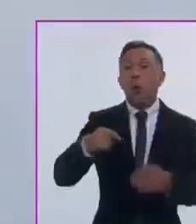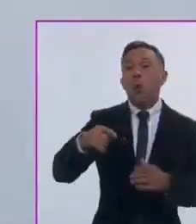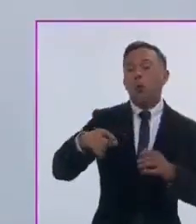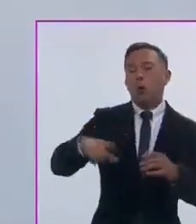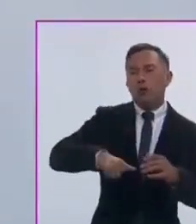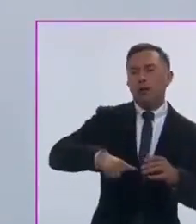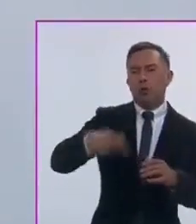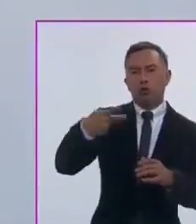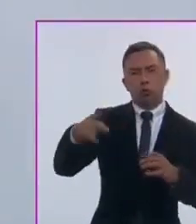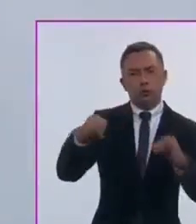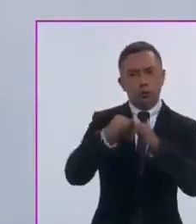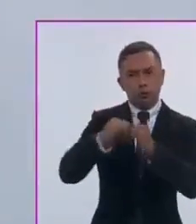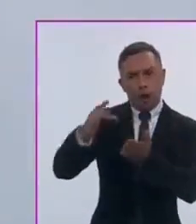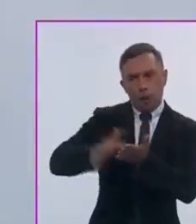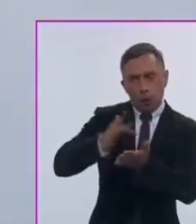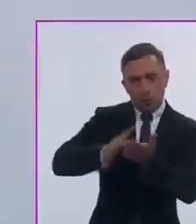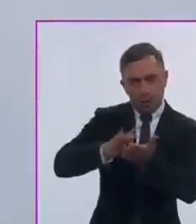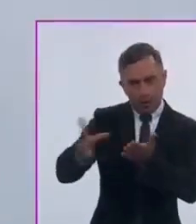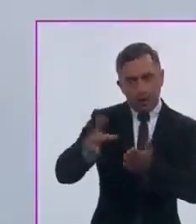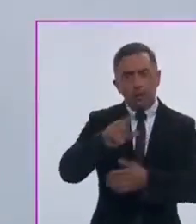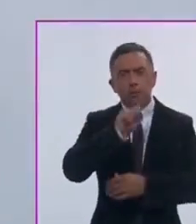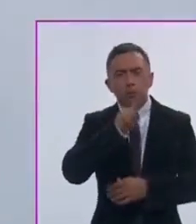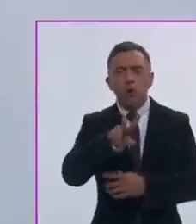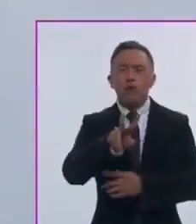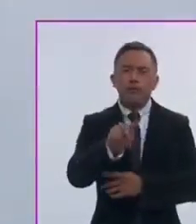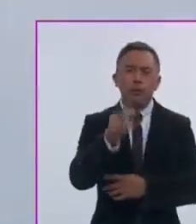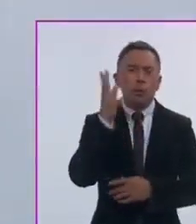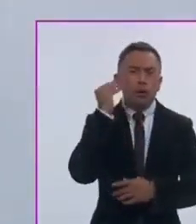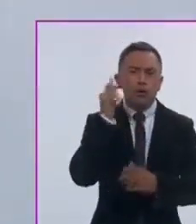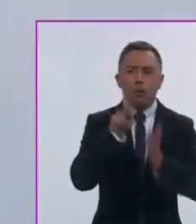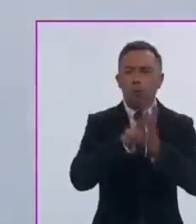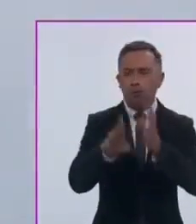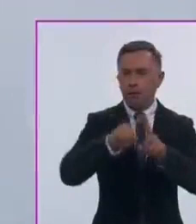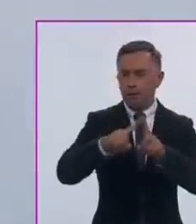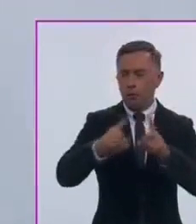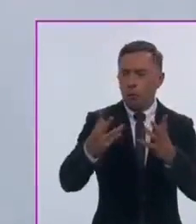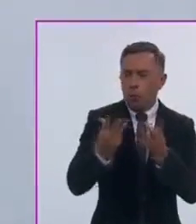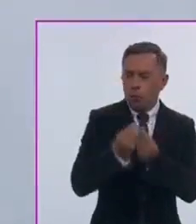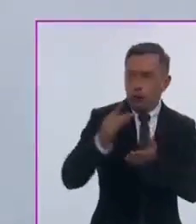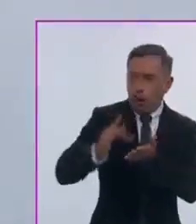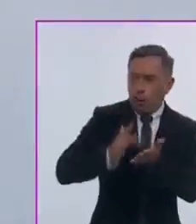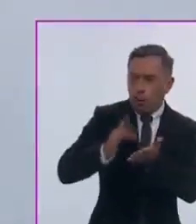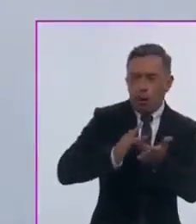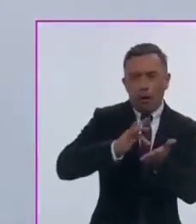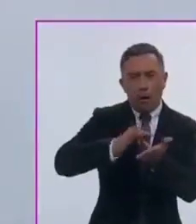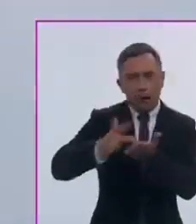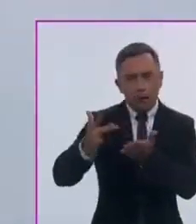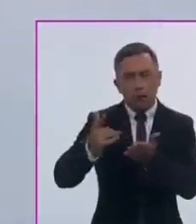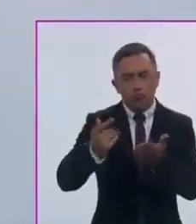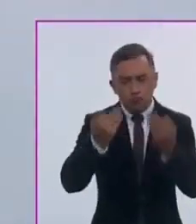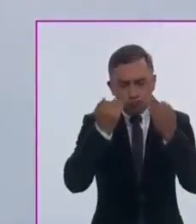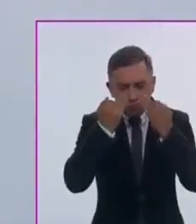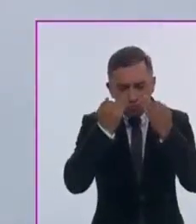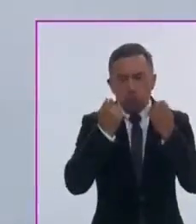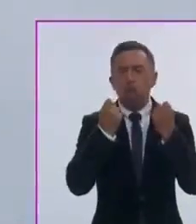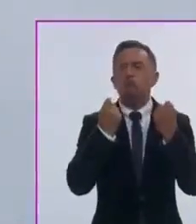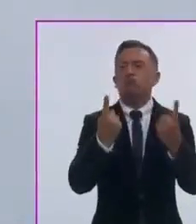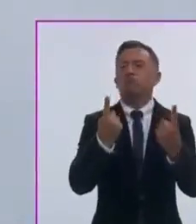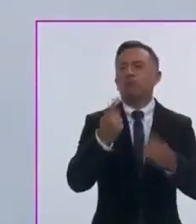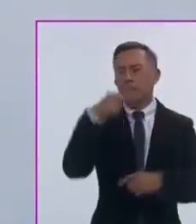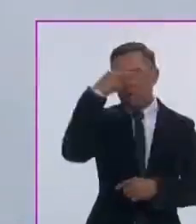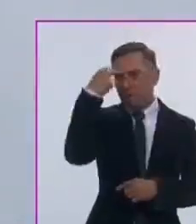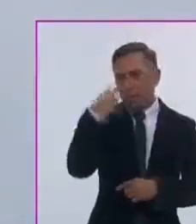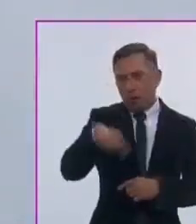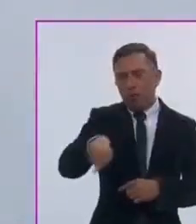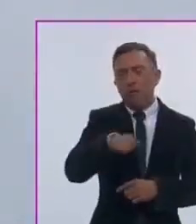y a los medios de comunicación que nos han acompañado por haber contribuido a demostrar que en México las elecciones son